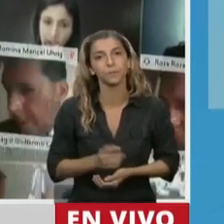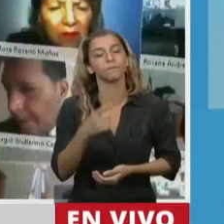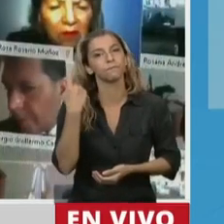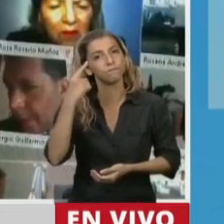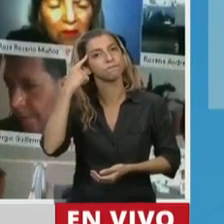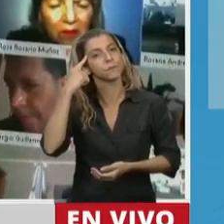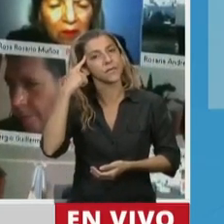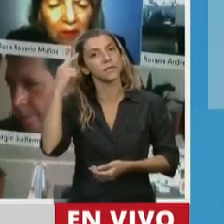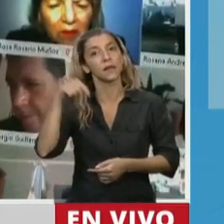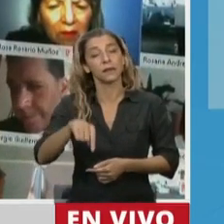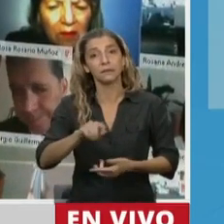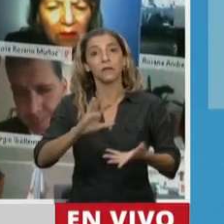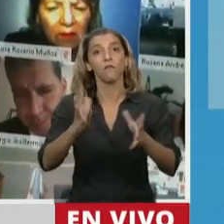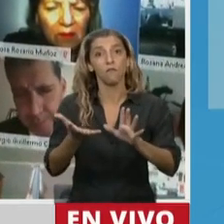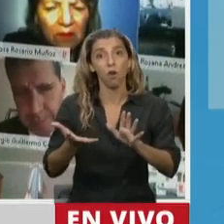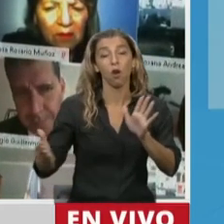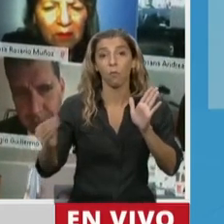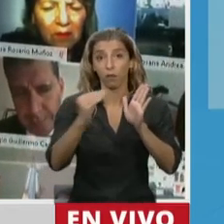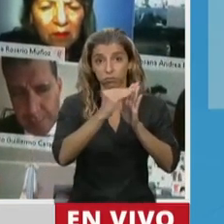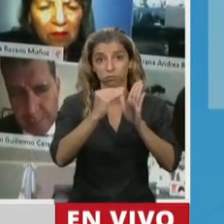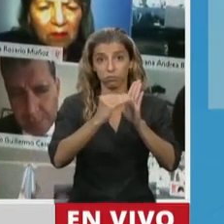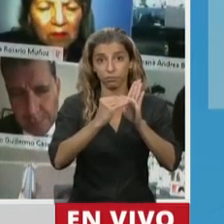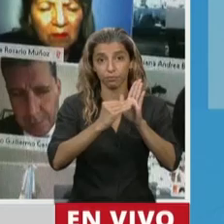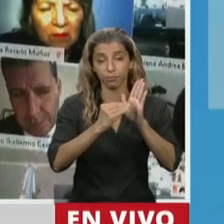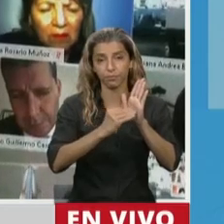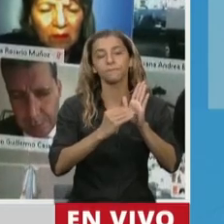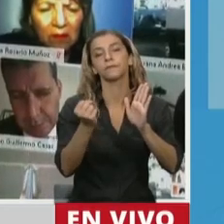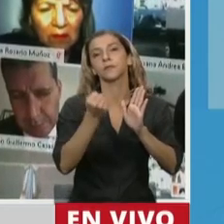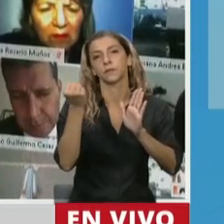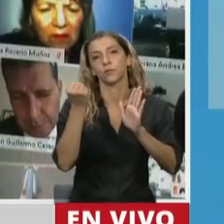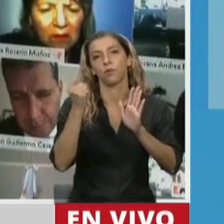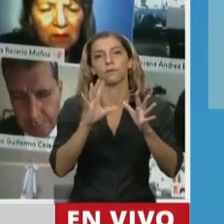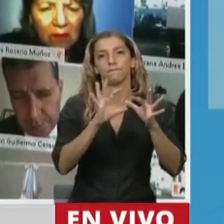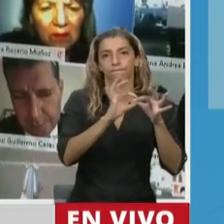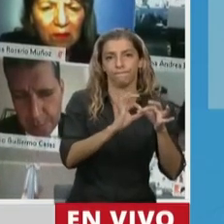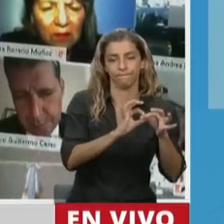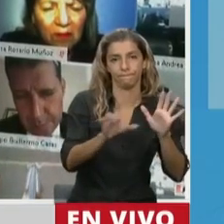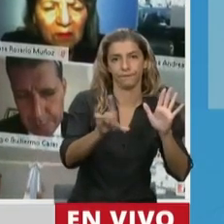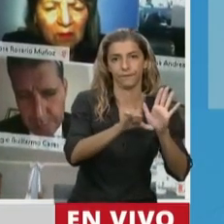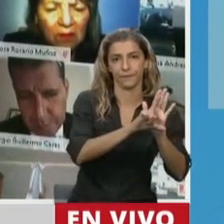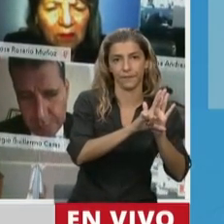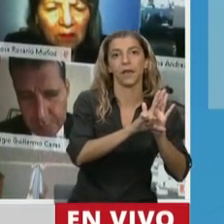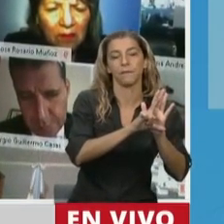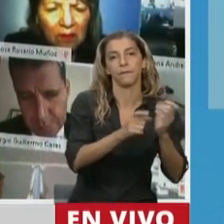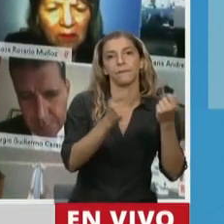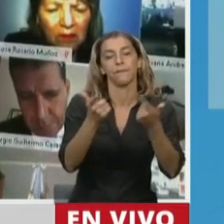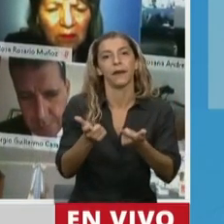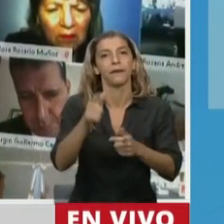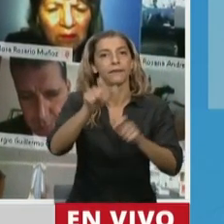seguridad de los docentes. Y en este punto me parece imperioso destacar la necesidad